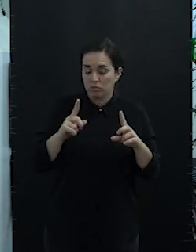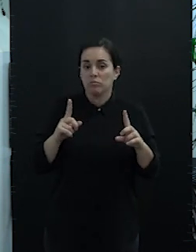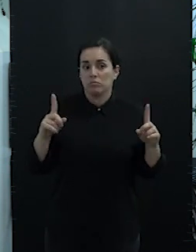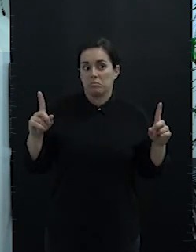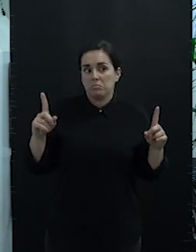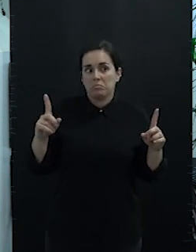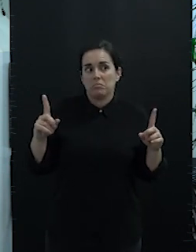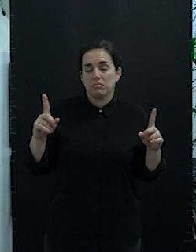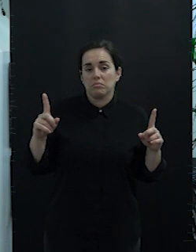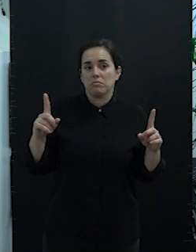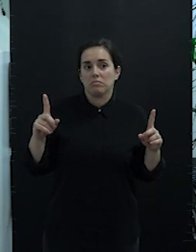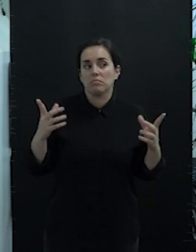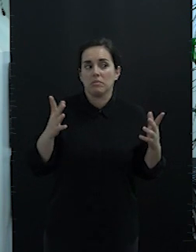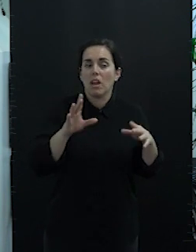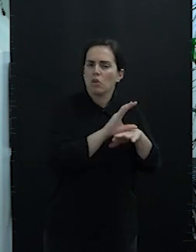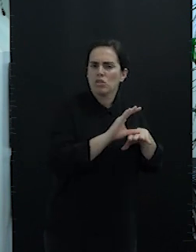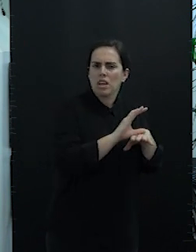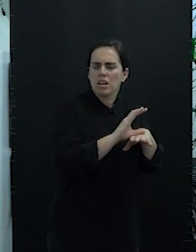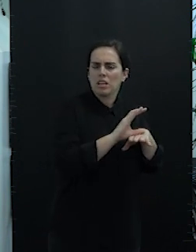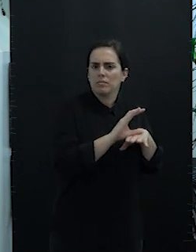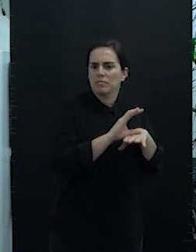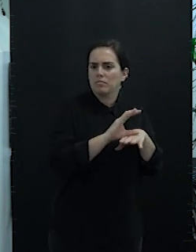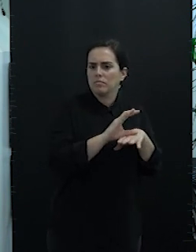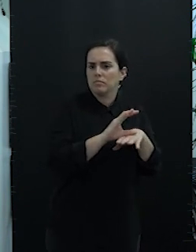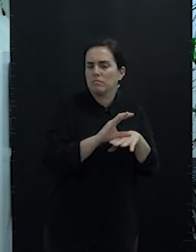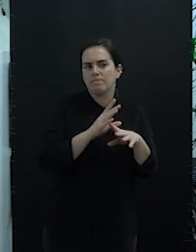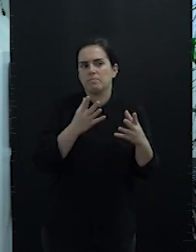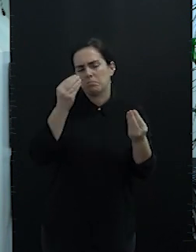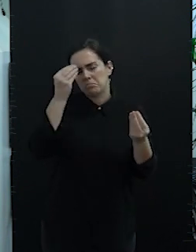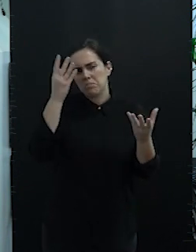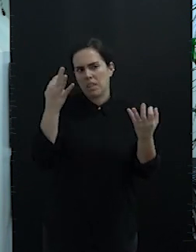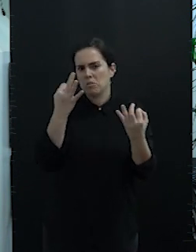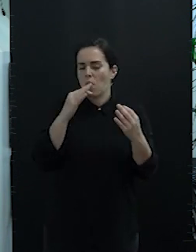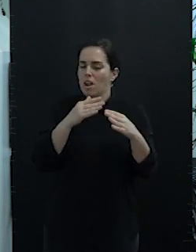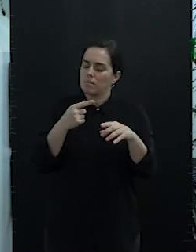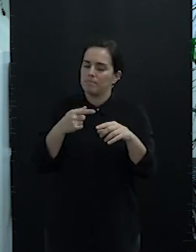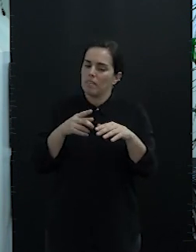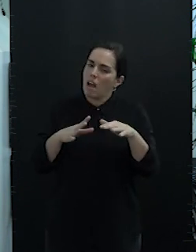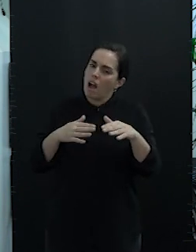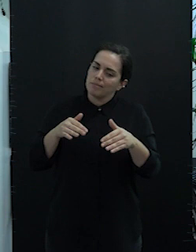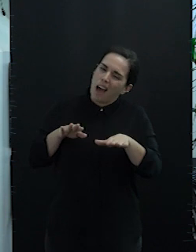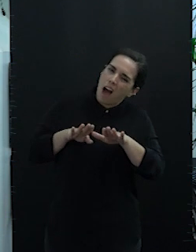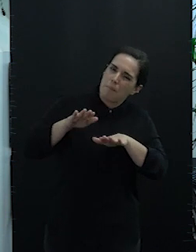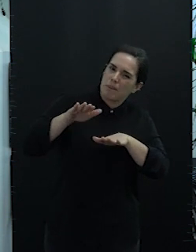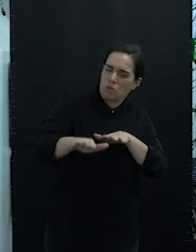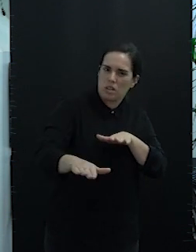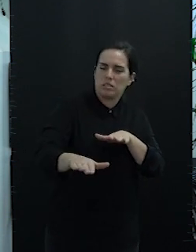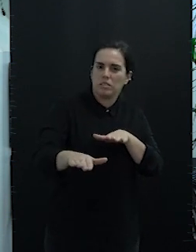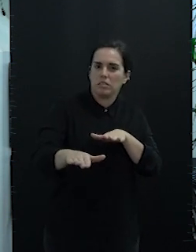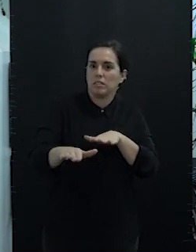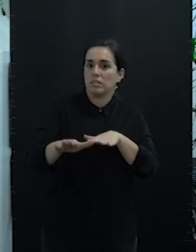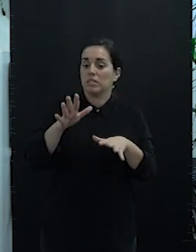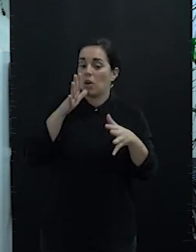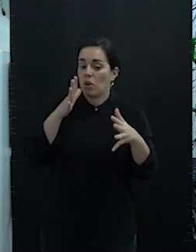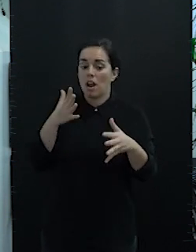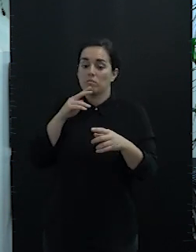el que desde la Consejería se plantea ir, dar un paso adelante y generar lo que conocemos ahora por el Club de